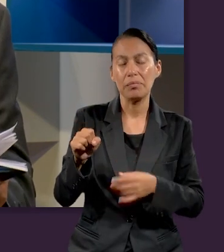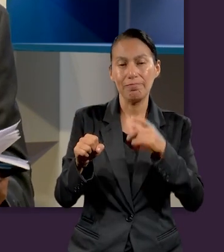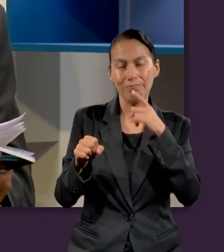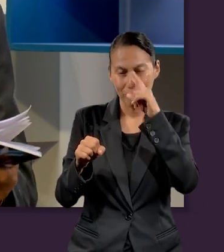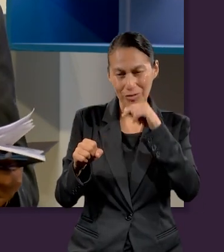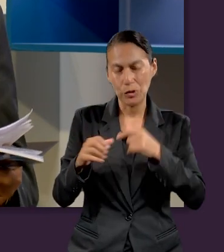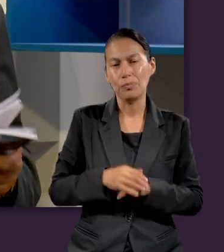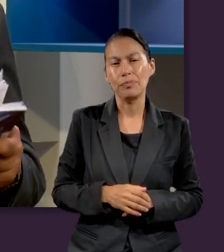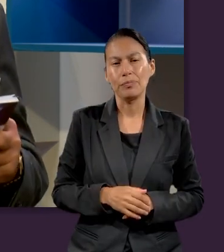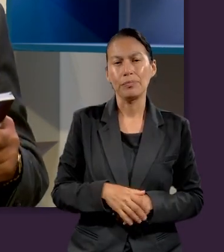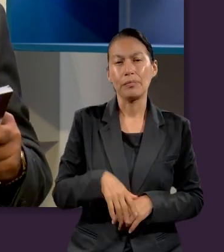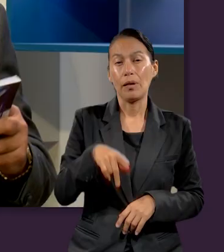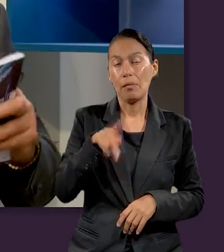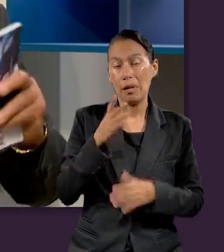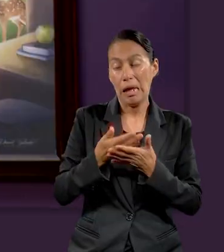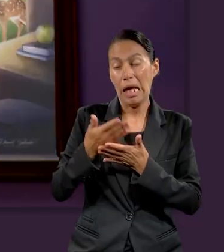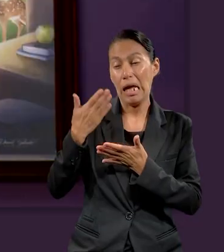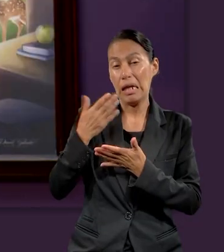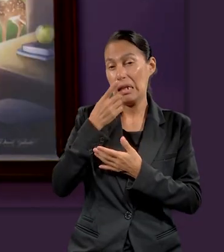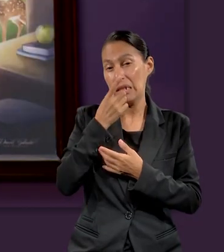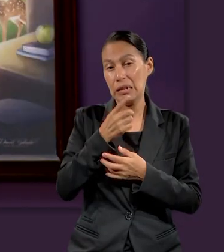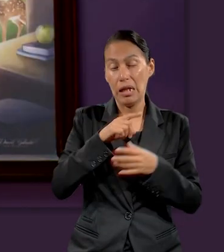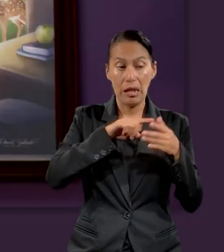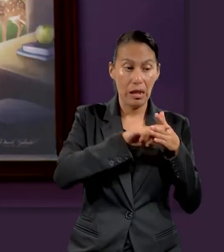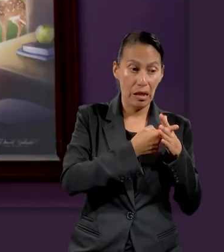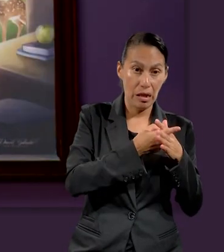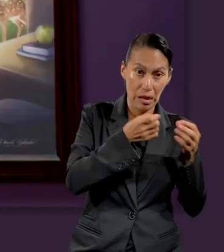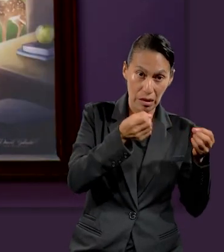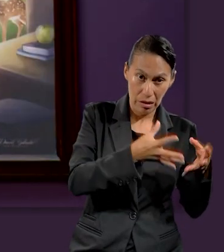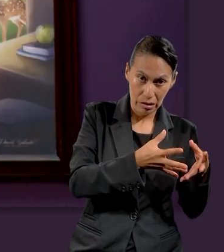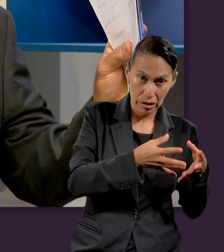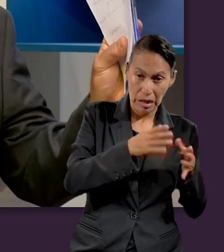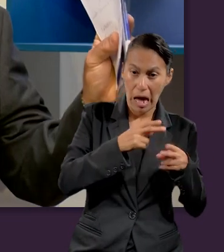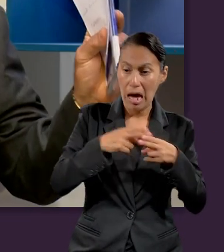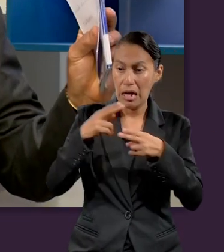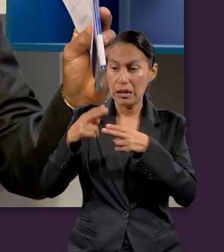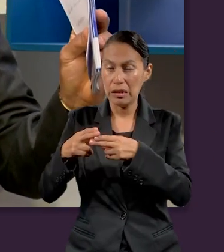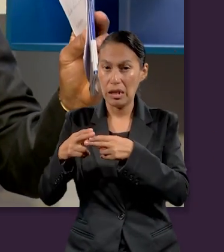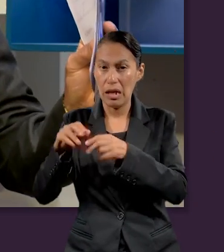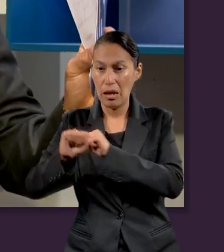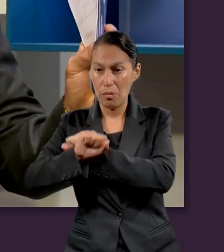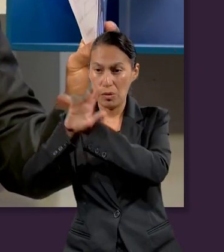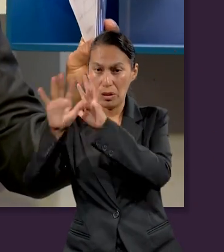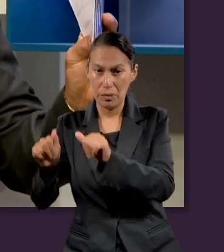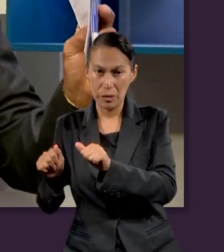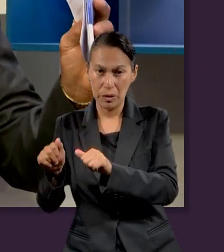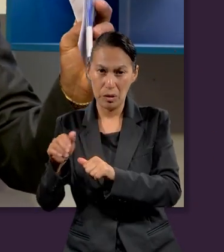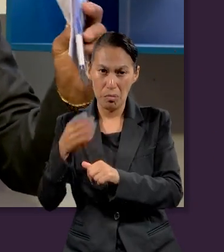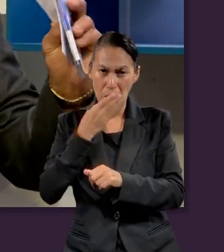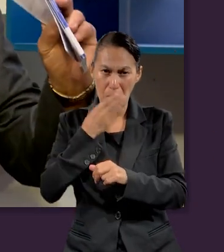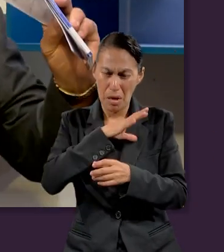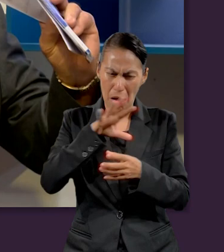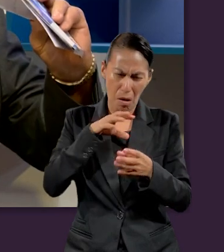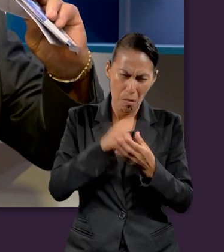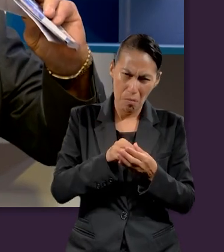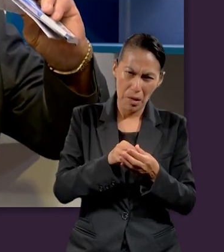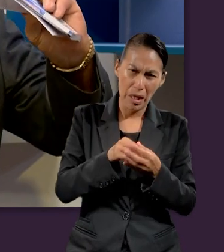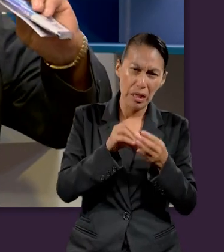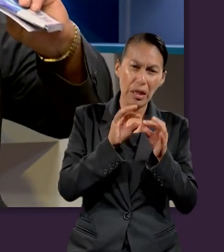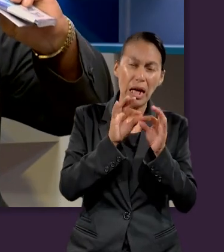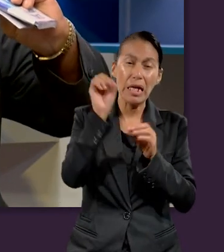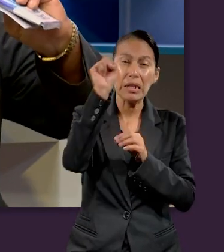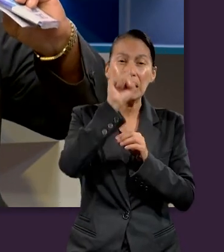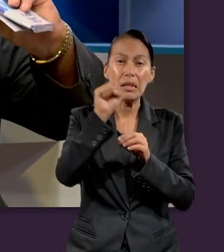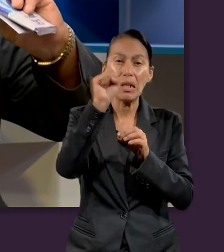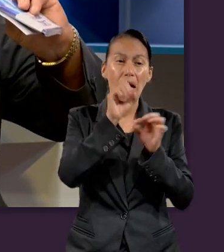son. Pero decía hace un momento que en toda la escritura, desde Génesis hasta Apocalipsis, el sábado corre como un